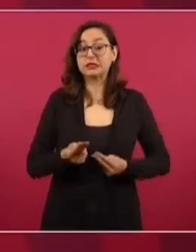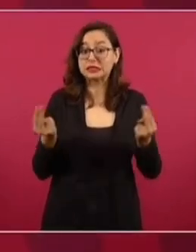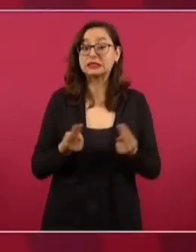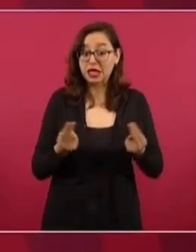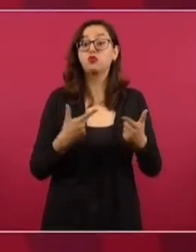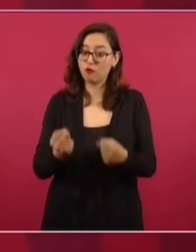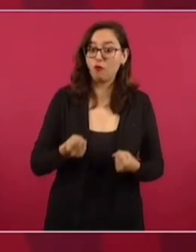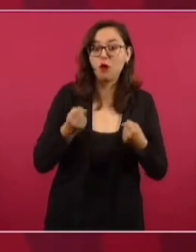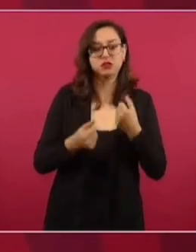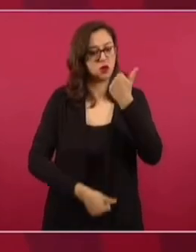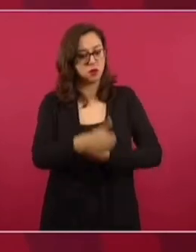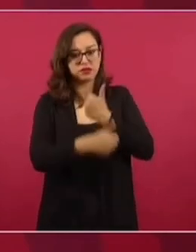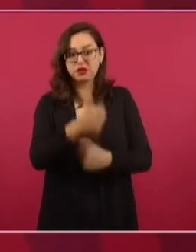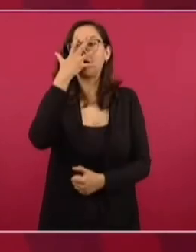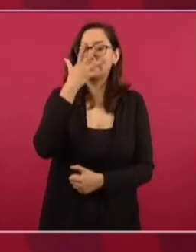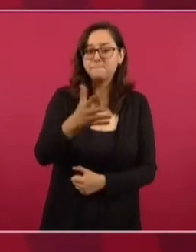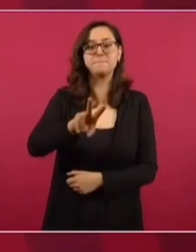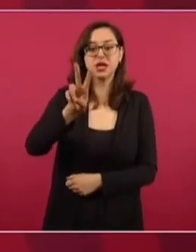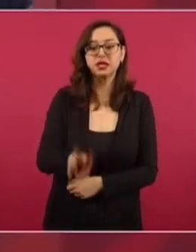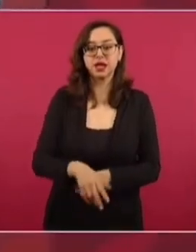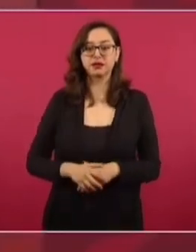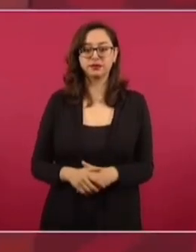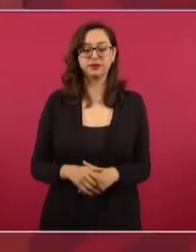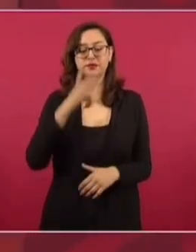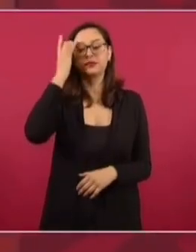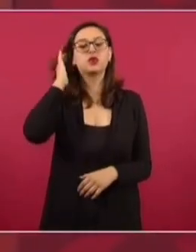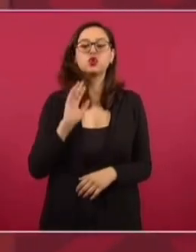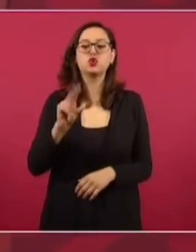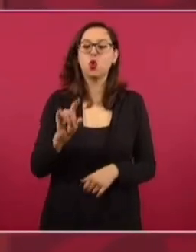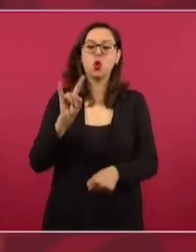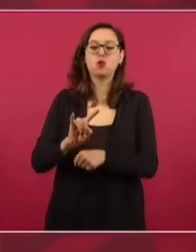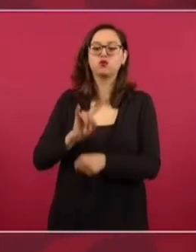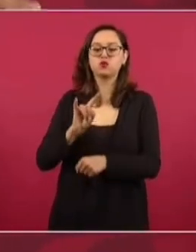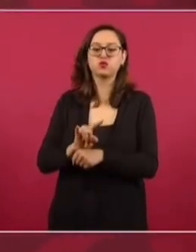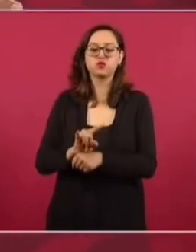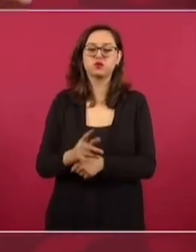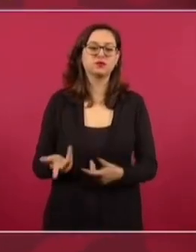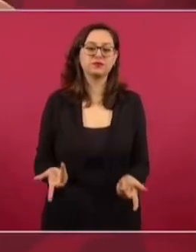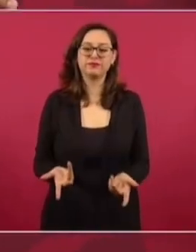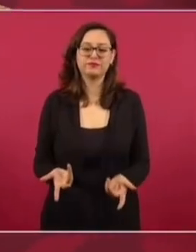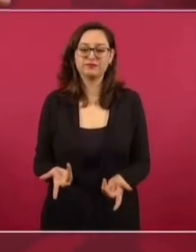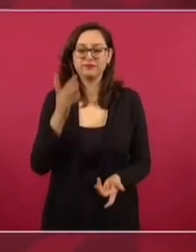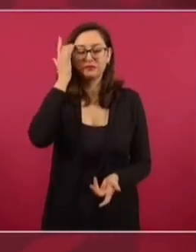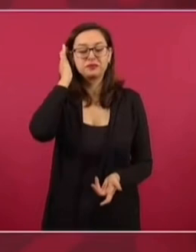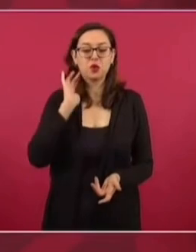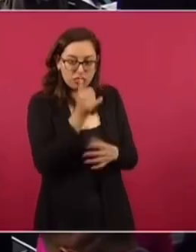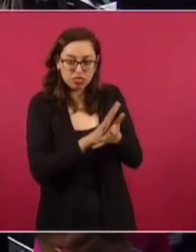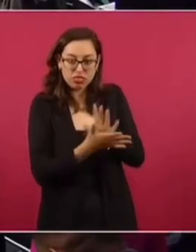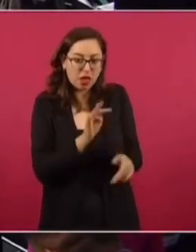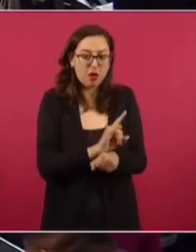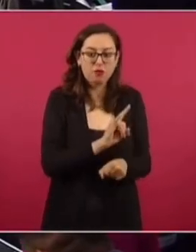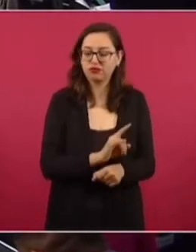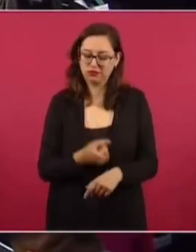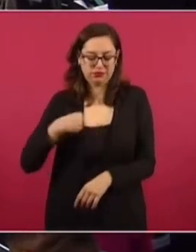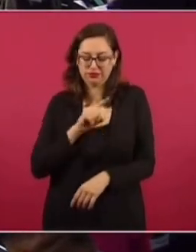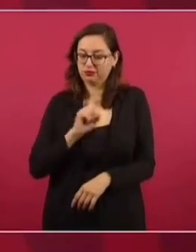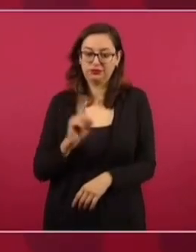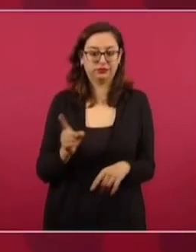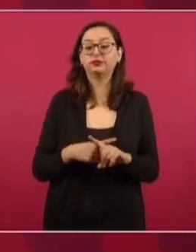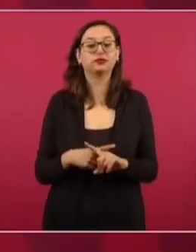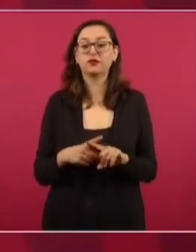oposiciones fuertes. Si se tratara como antes de simular de que hay democracia, ya hubiésemos llegado a acuerdos con ellos. Ahora dicen